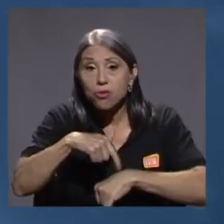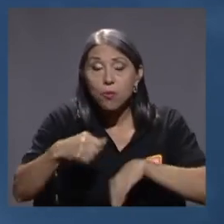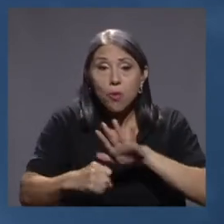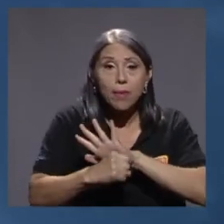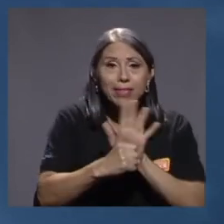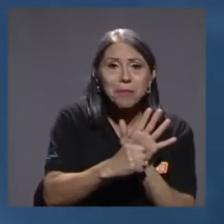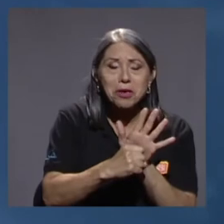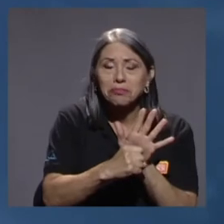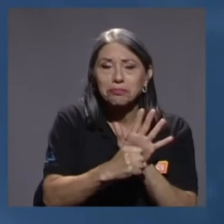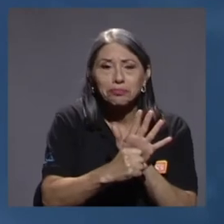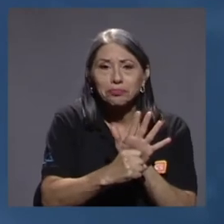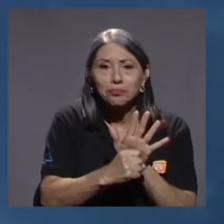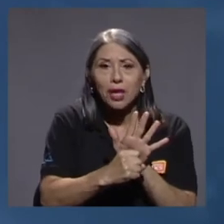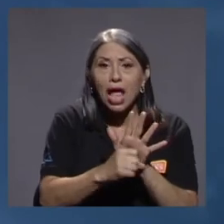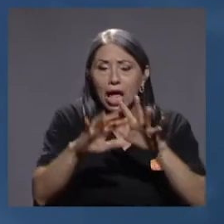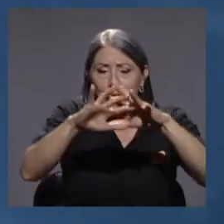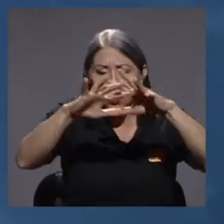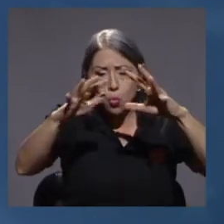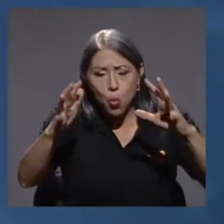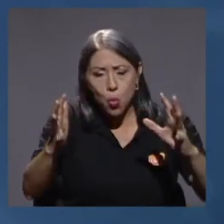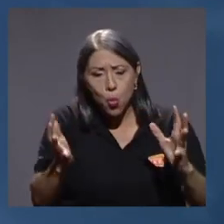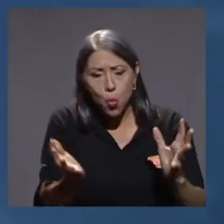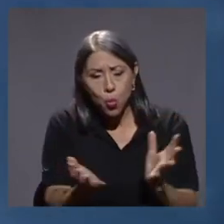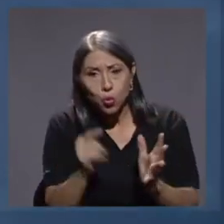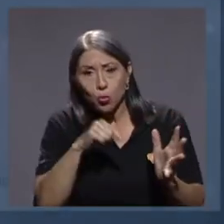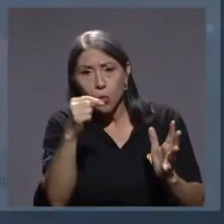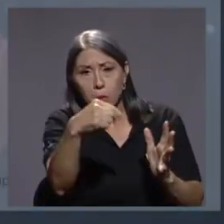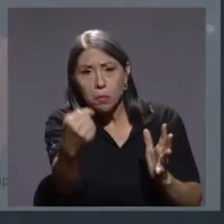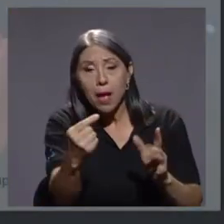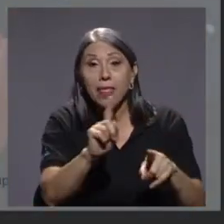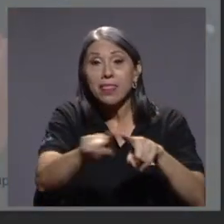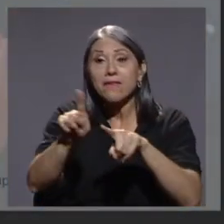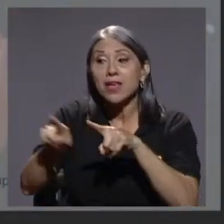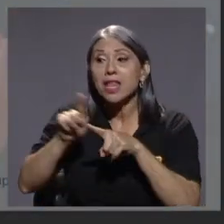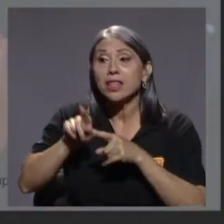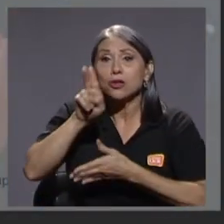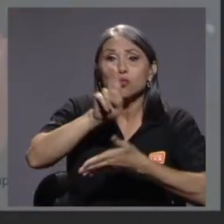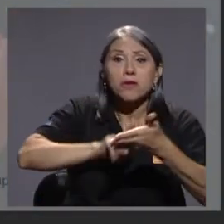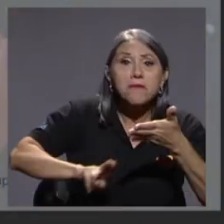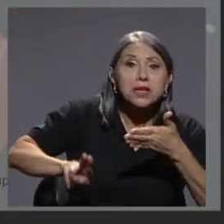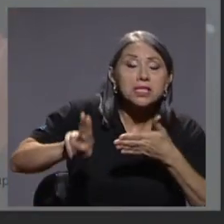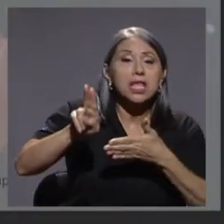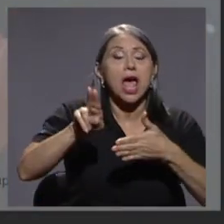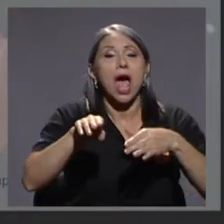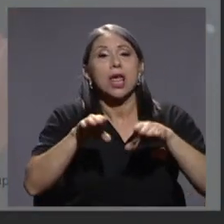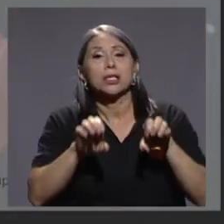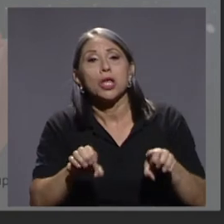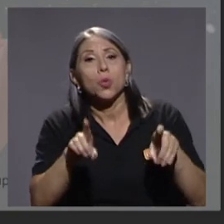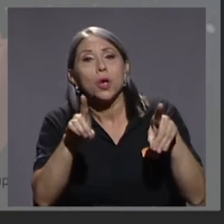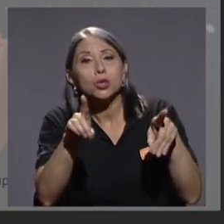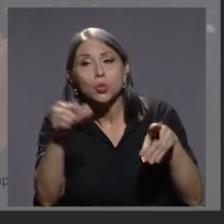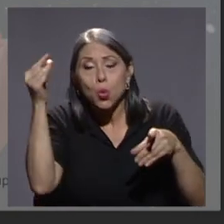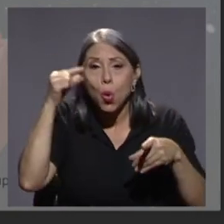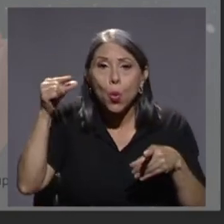Alrededor del mundo, la academia, los gobiernos, las empresas, la sociedad,